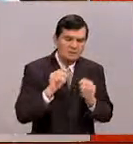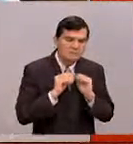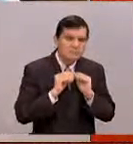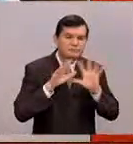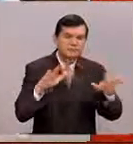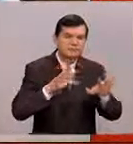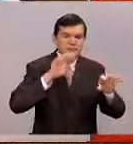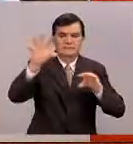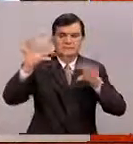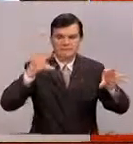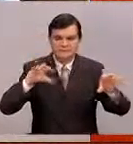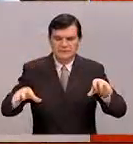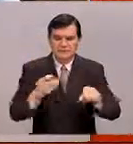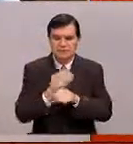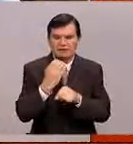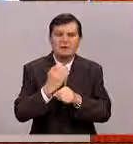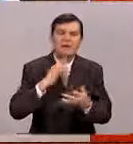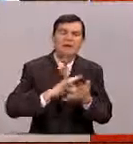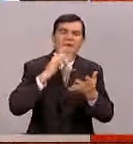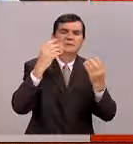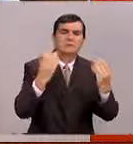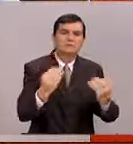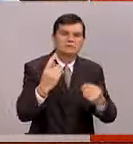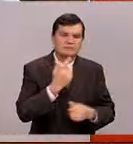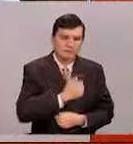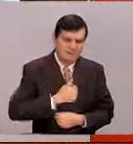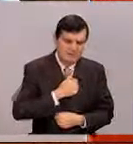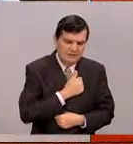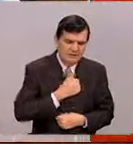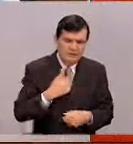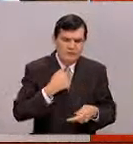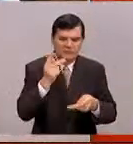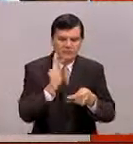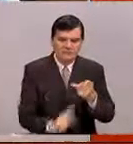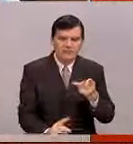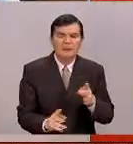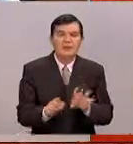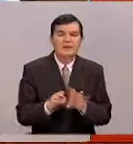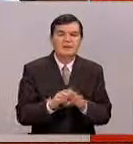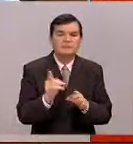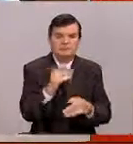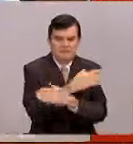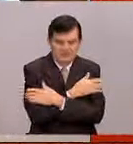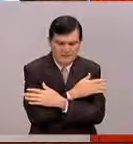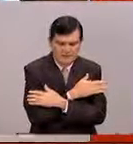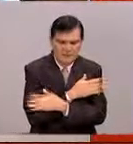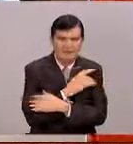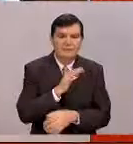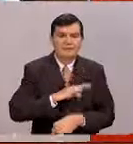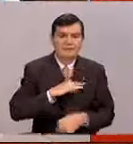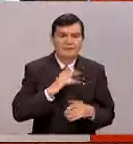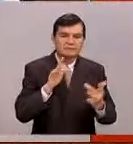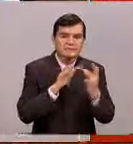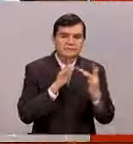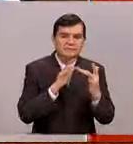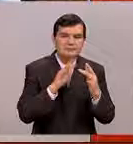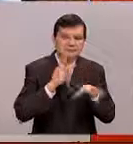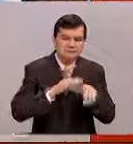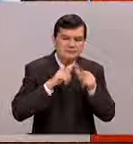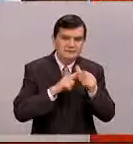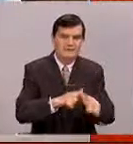otros estados de la República. Le agradecemos mucho, lamentablemente tenemos que ir a un corte. Un fuerte abrazo y felicidad, y seguimos en comunicación.